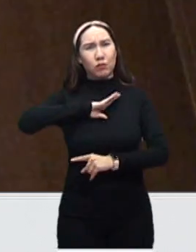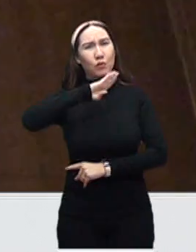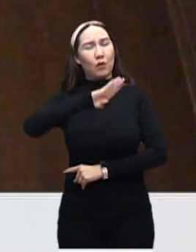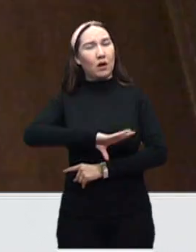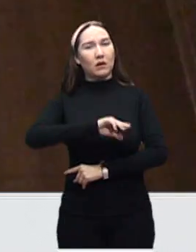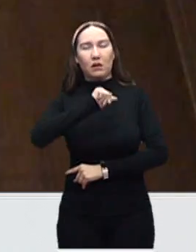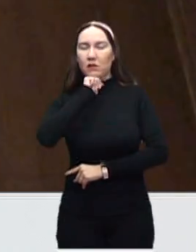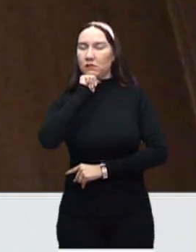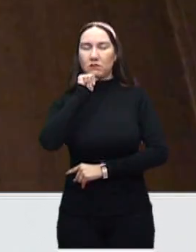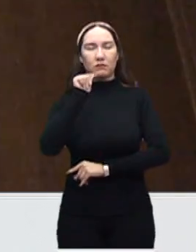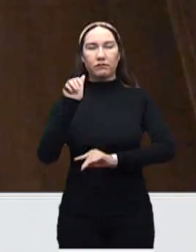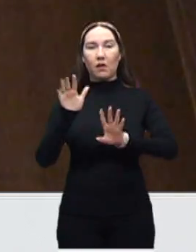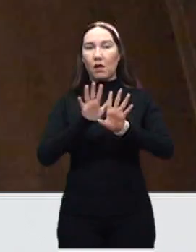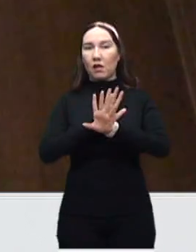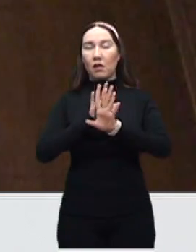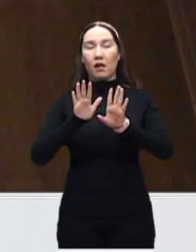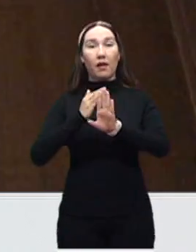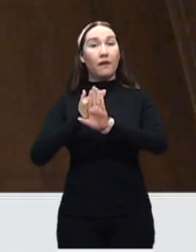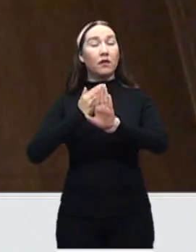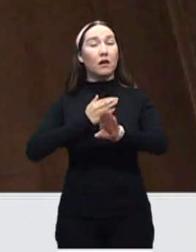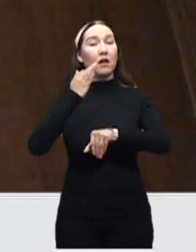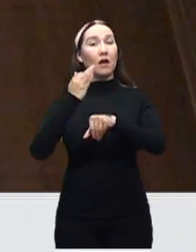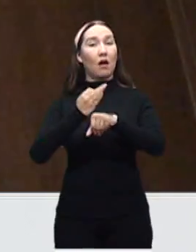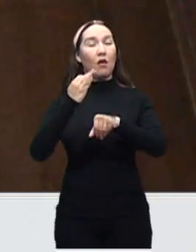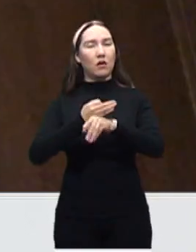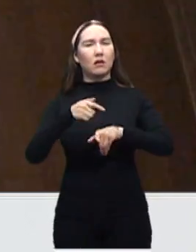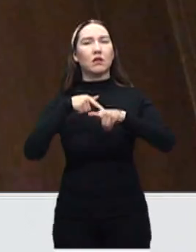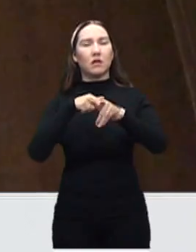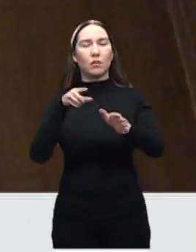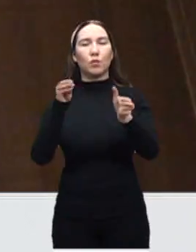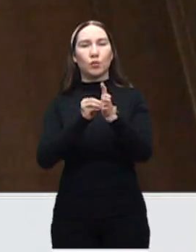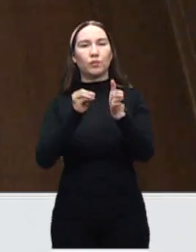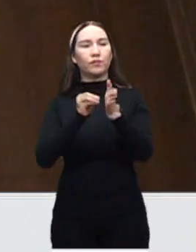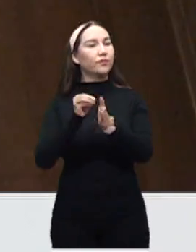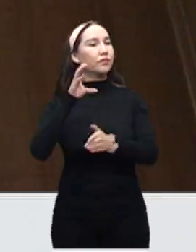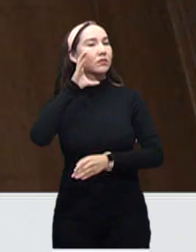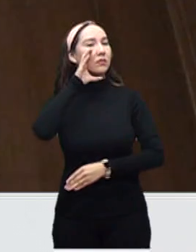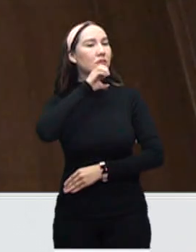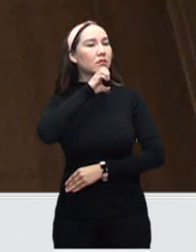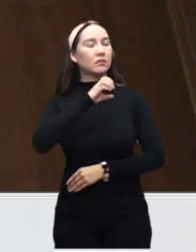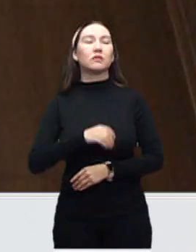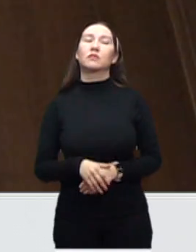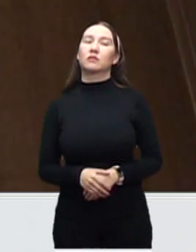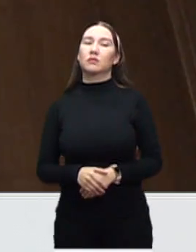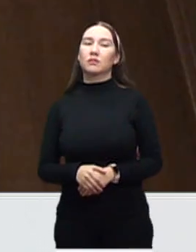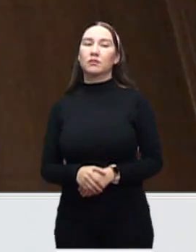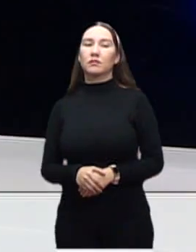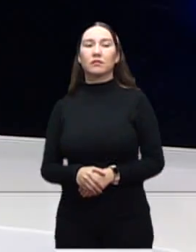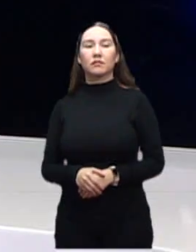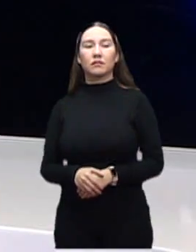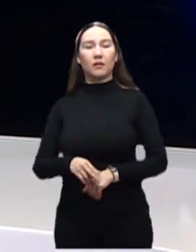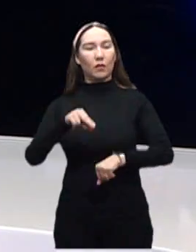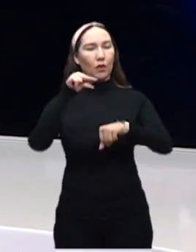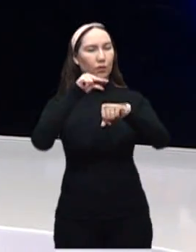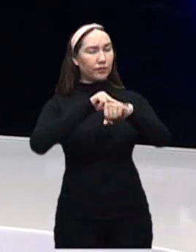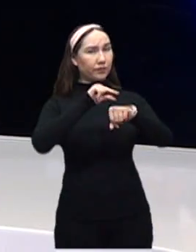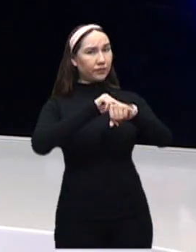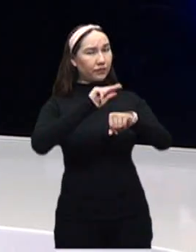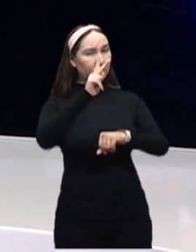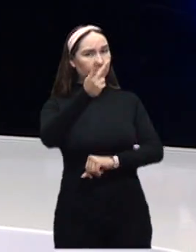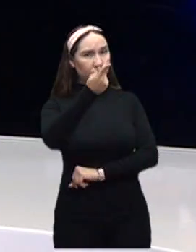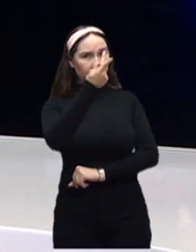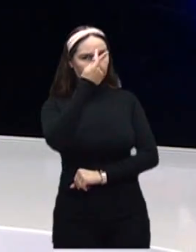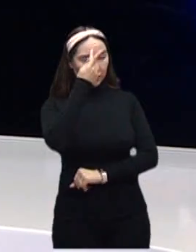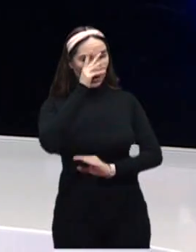eso, básicamente, por eso seguimos estando en semáforo naranja. Doctor, San Luis Potosí está